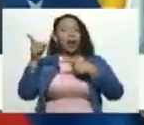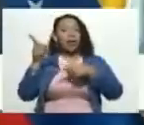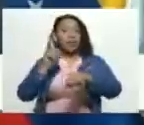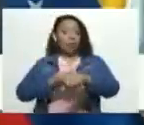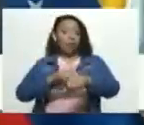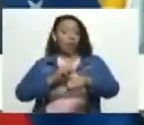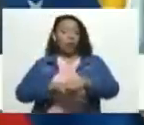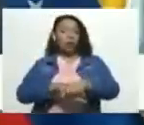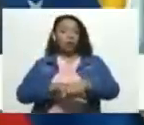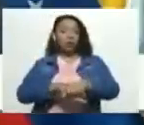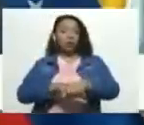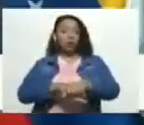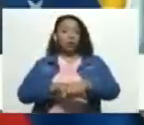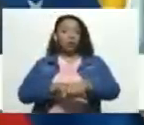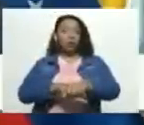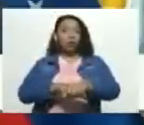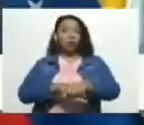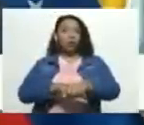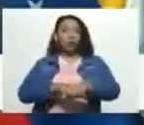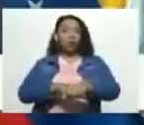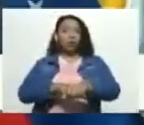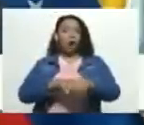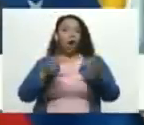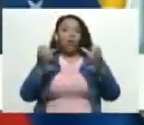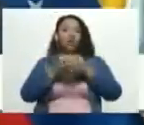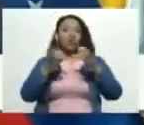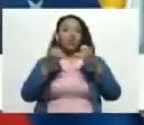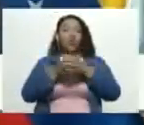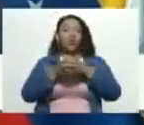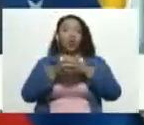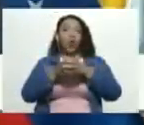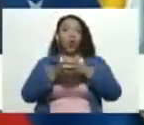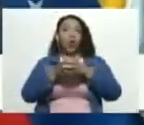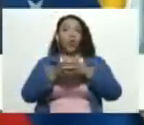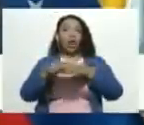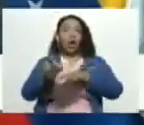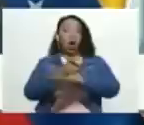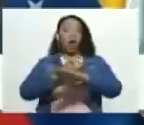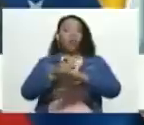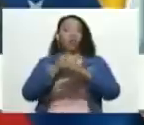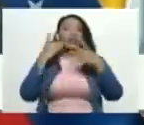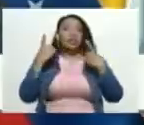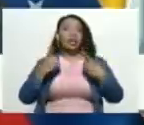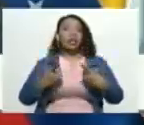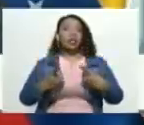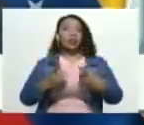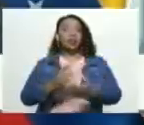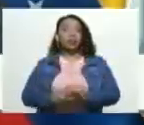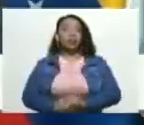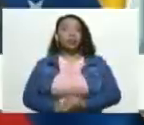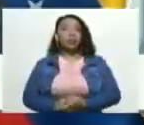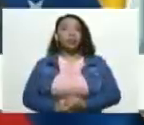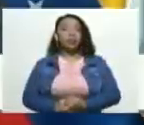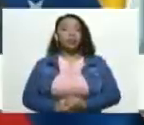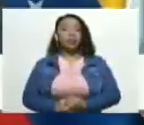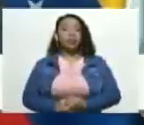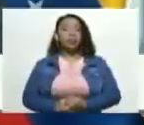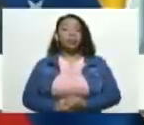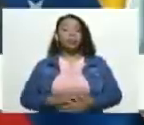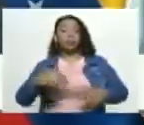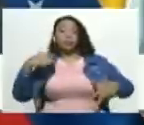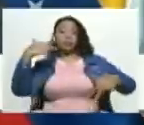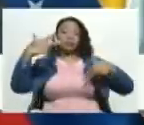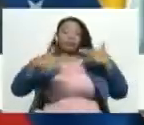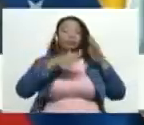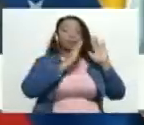momento, dicho grupo autodenominado gobierno interino, dicha banda de delincuencia organizada,